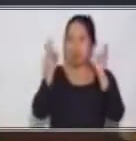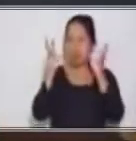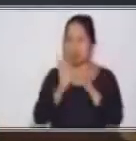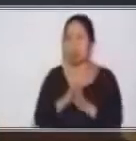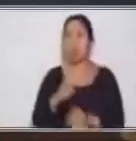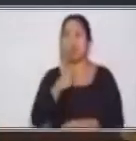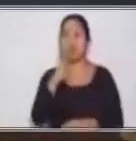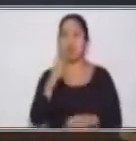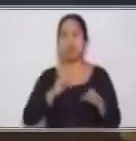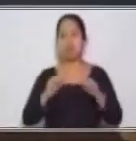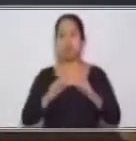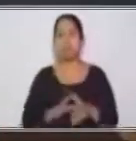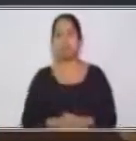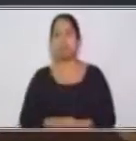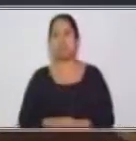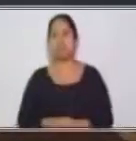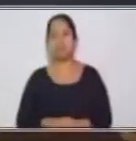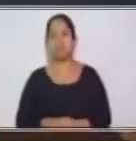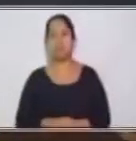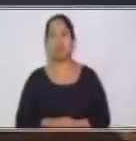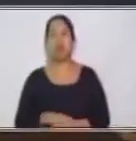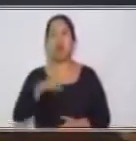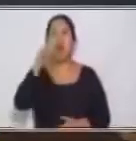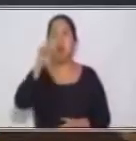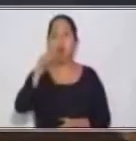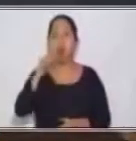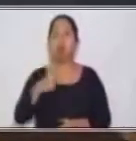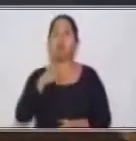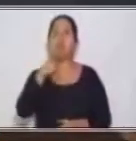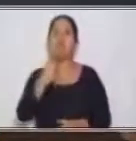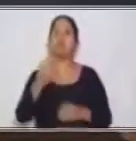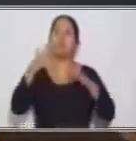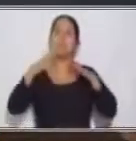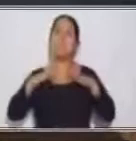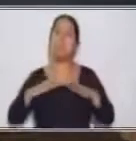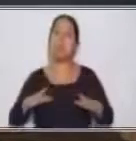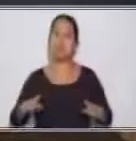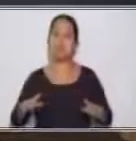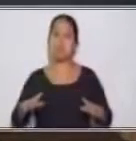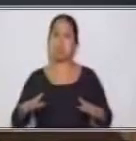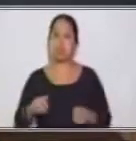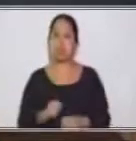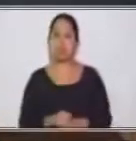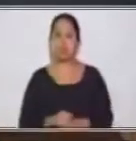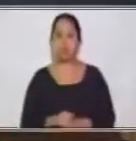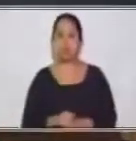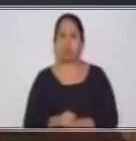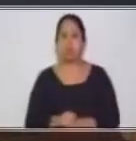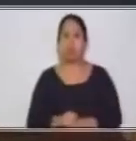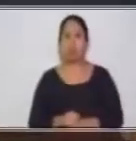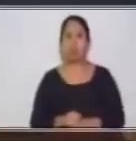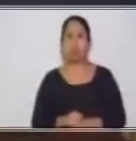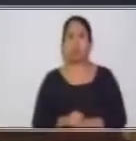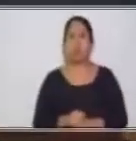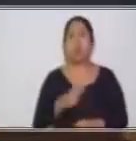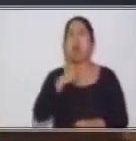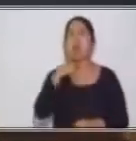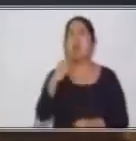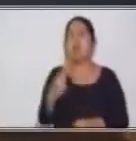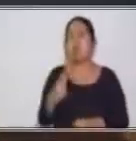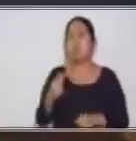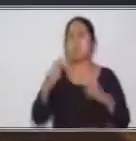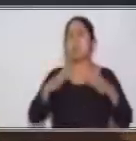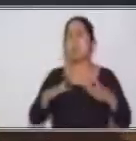activa. Ahora vamos a la voz pasiva. Yo no nos quiero asustar diciendo que la voz pasiva es más complicada.